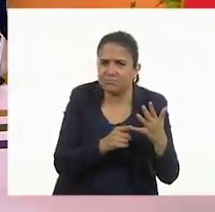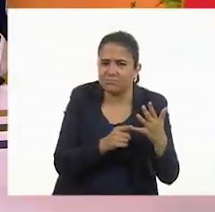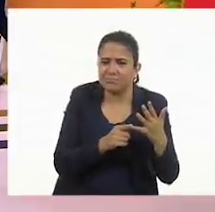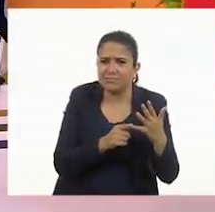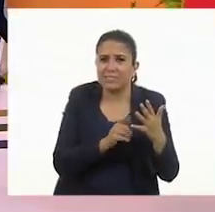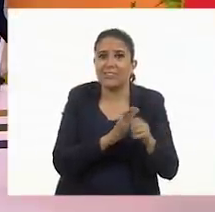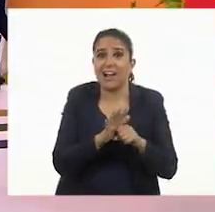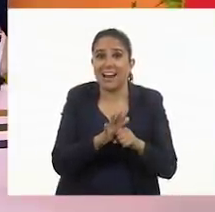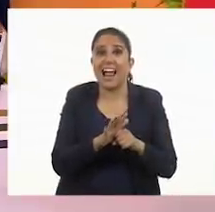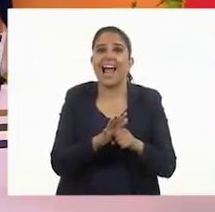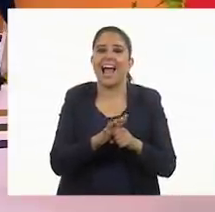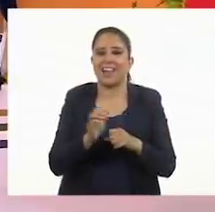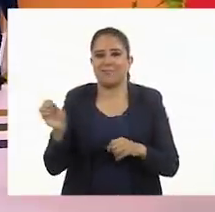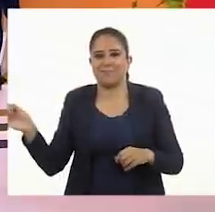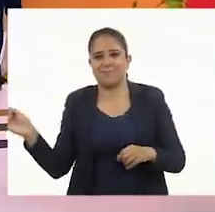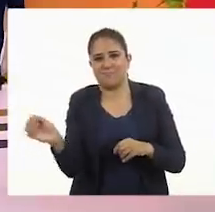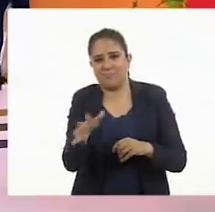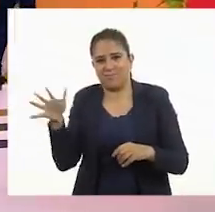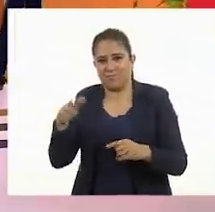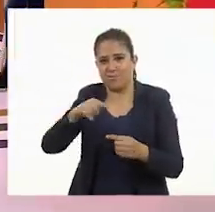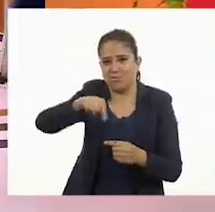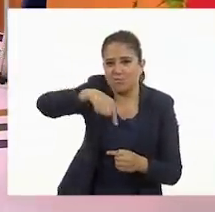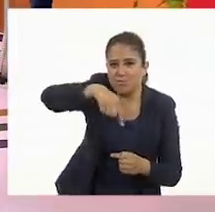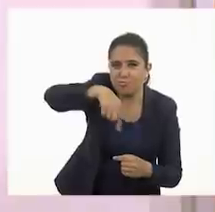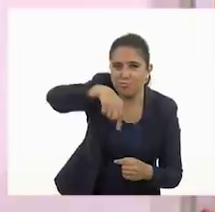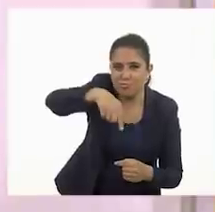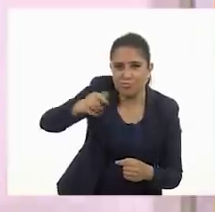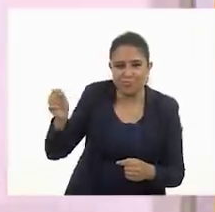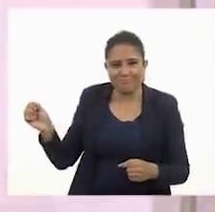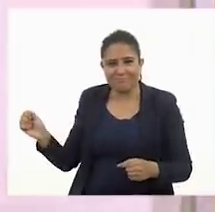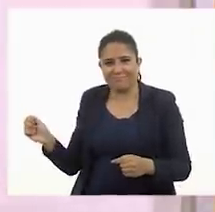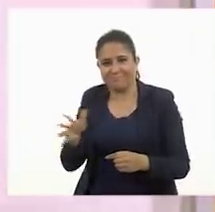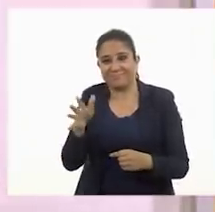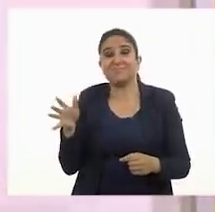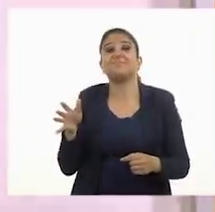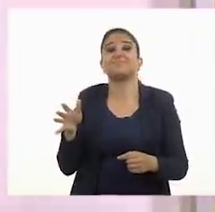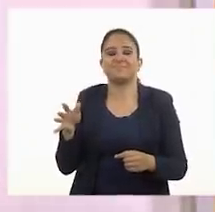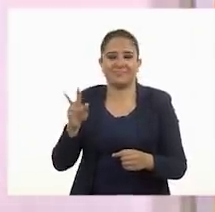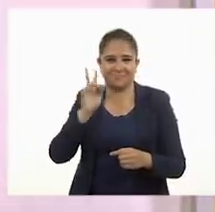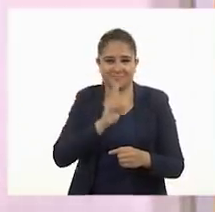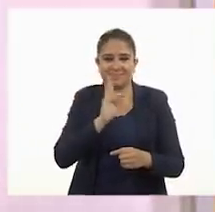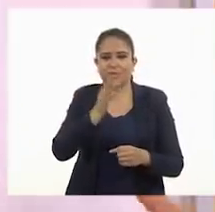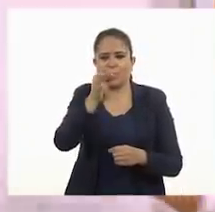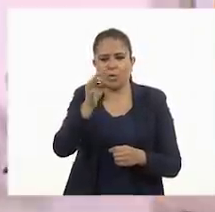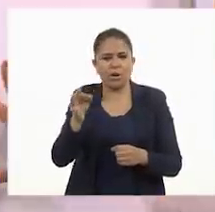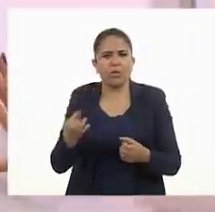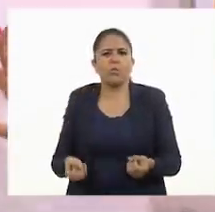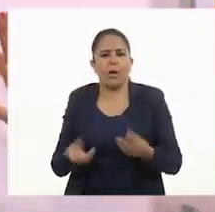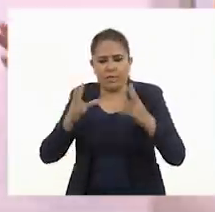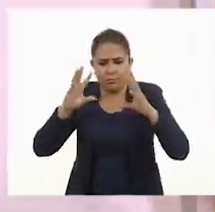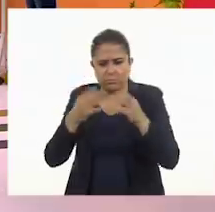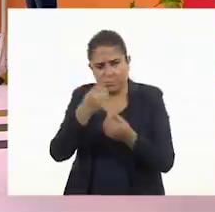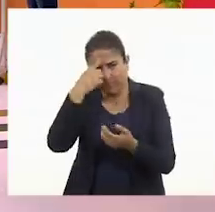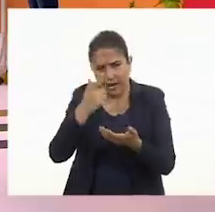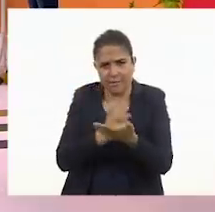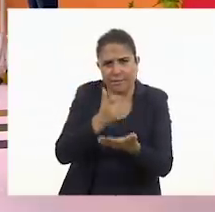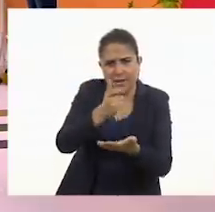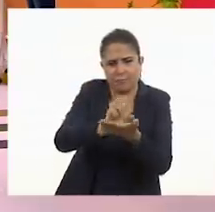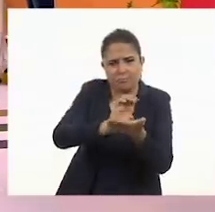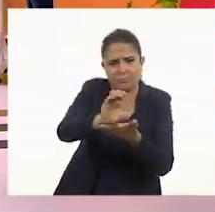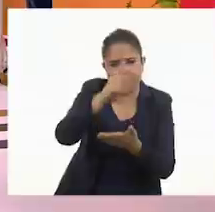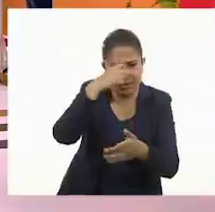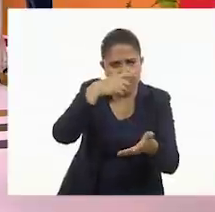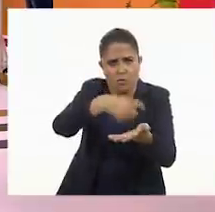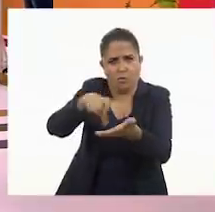Sí, es un trompo. Bueno, tenemos nosotros que ver cuántas monedas vamos a ocupar para pagar estos